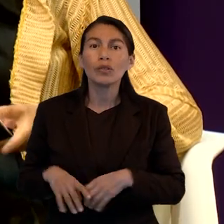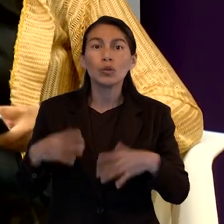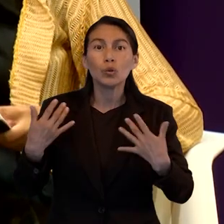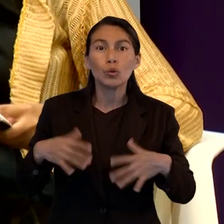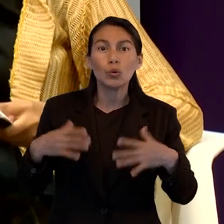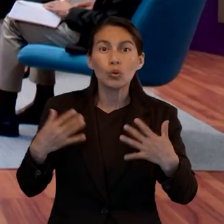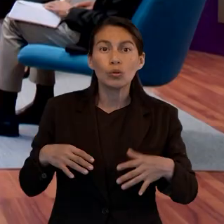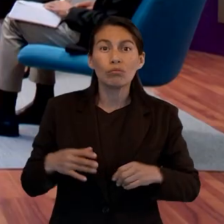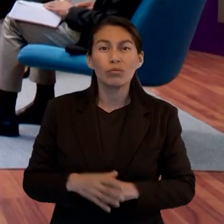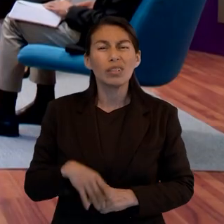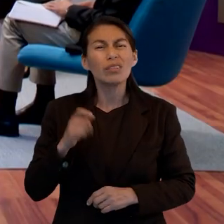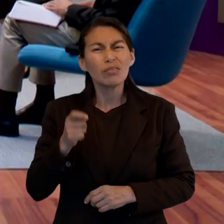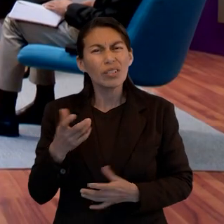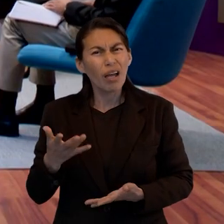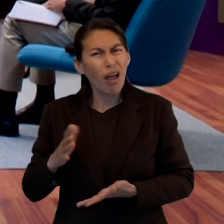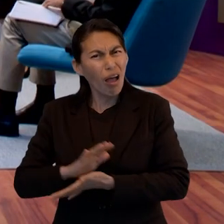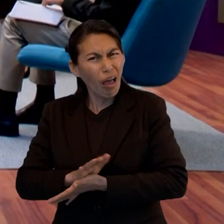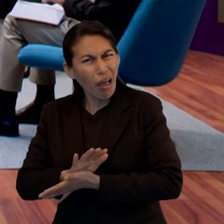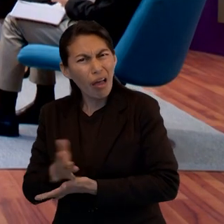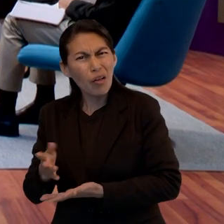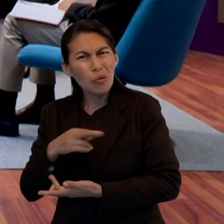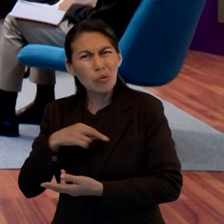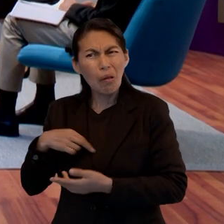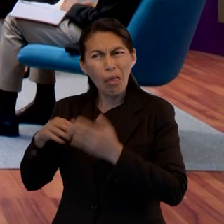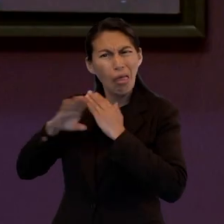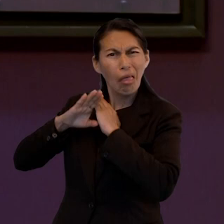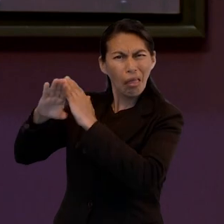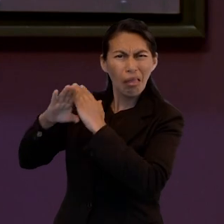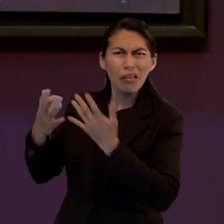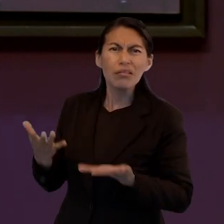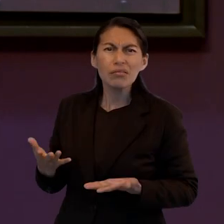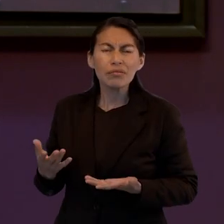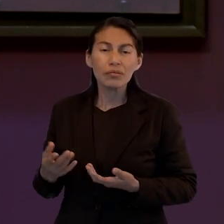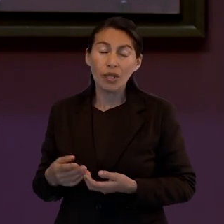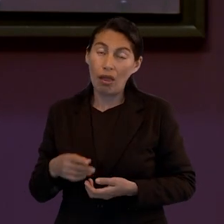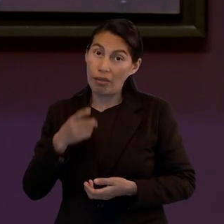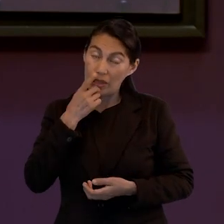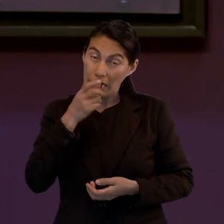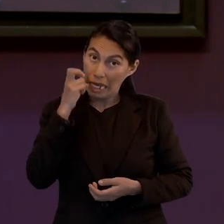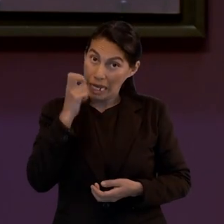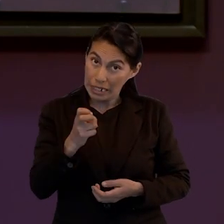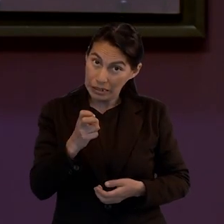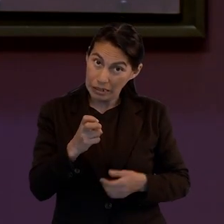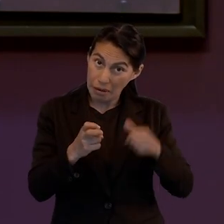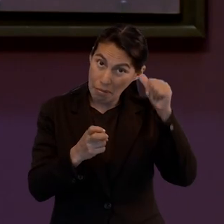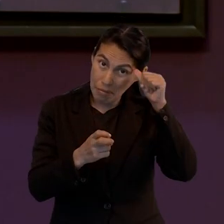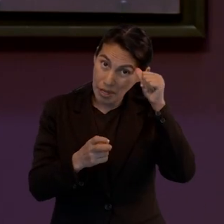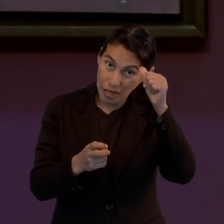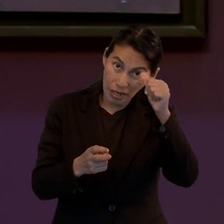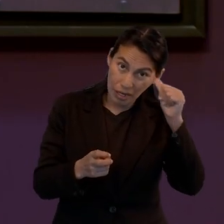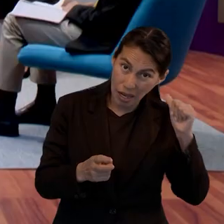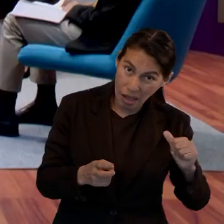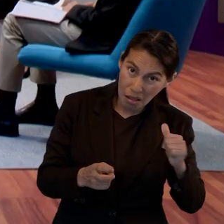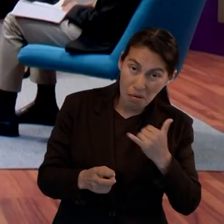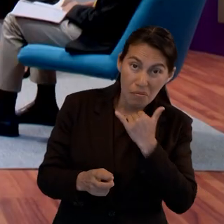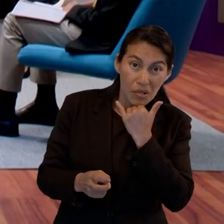estuviéramos pisoteando. Entonces, Pablo lo describe como un pecado por el que no hay perdón.